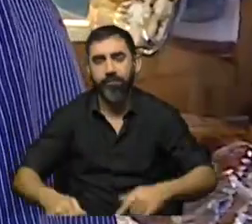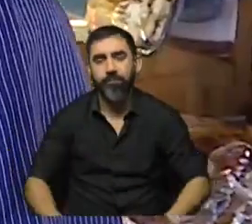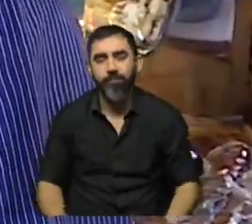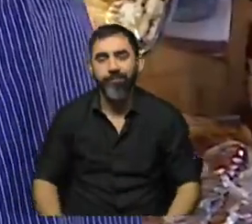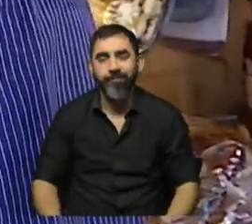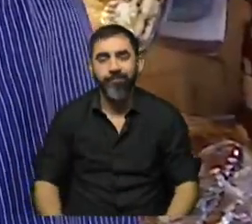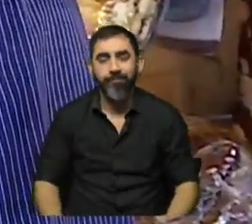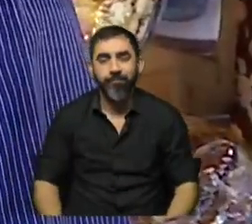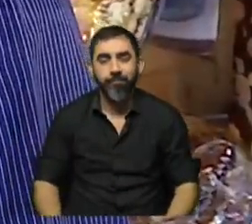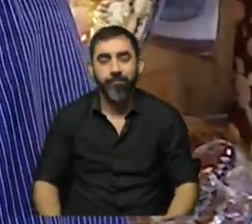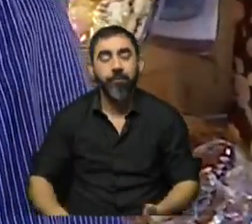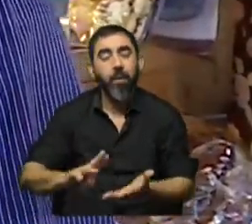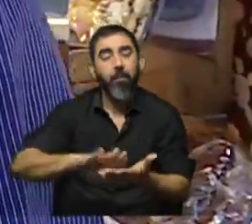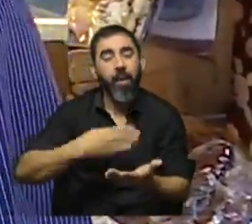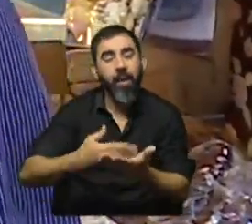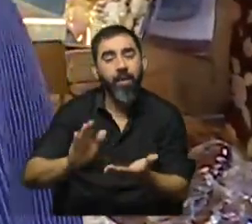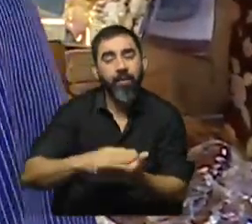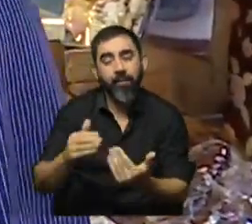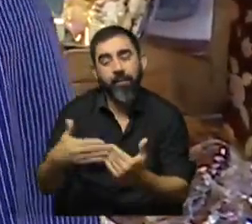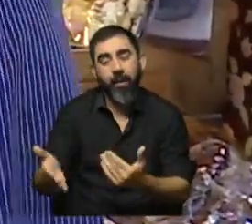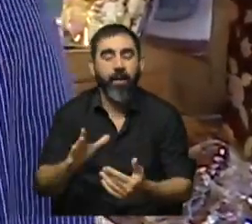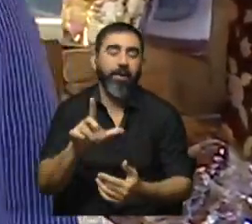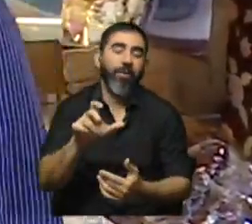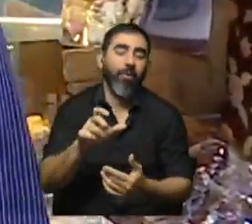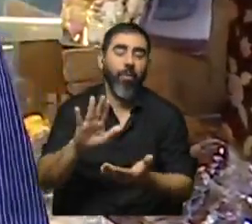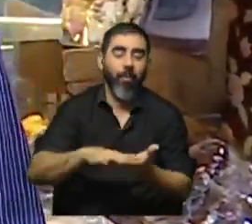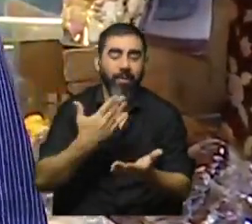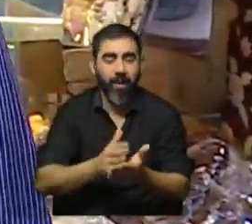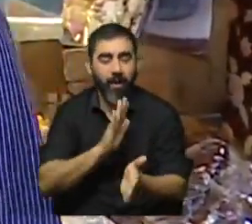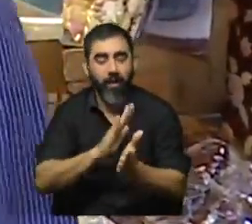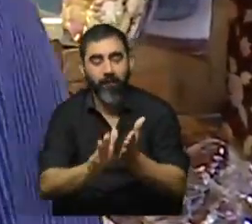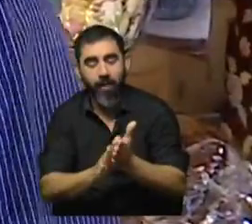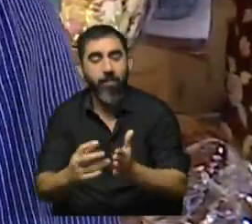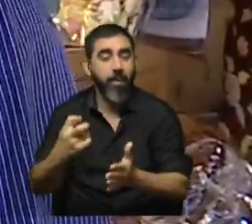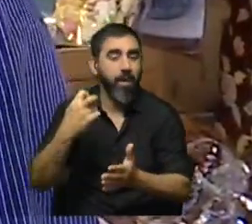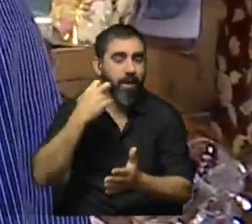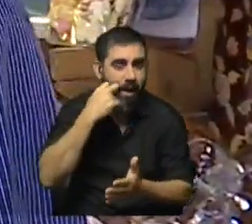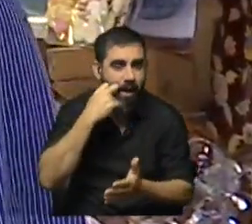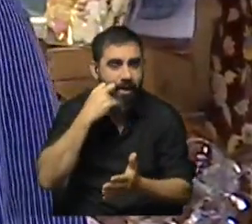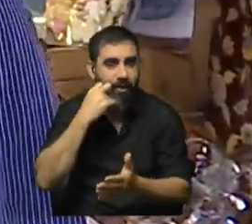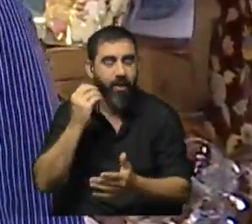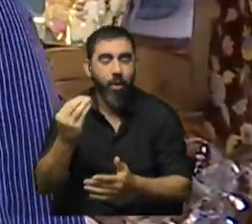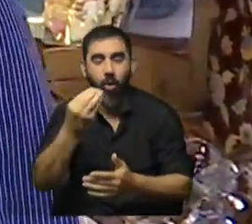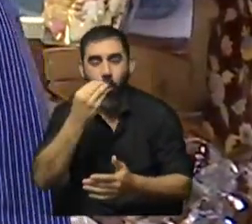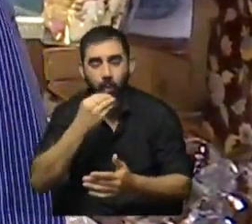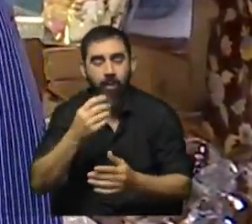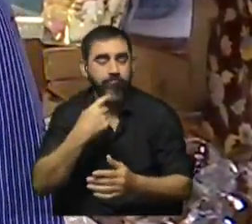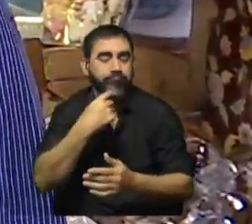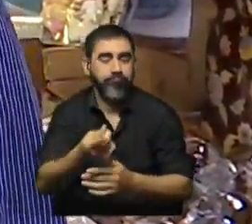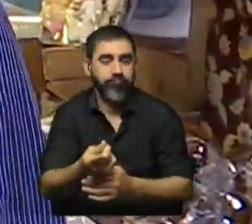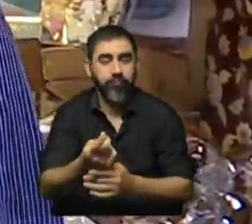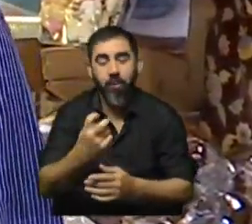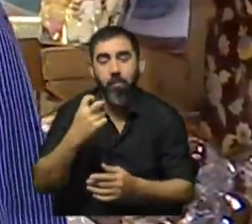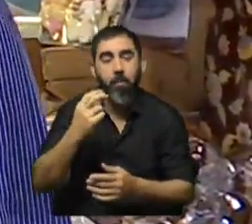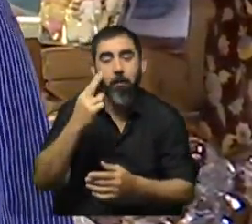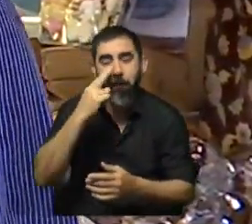comida? Decíamos la manteca ahí al ladito. La manteca, un fiambre, una carne con el marsellés, en toda comida va bien. Es un pan